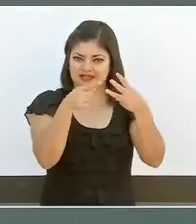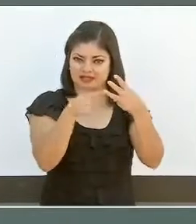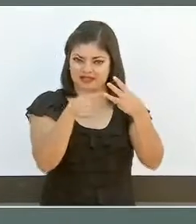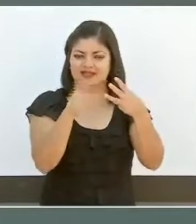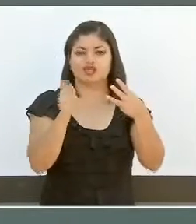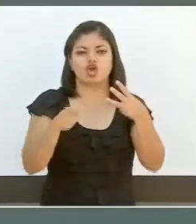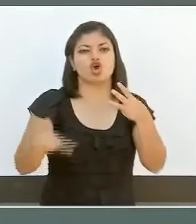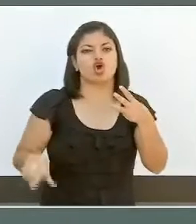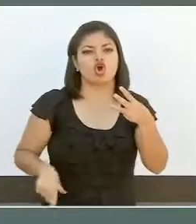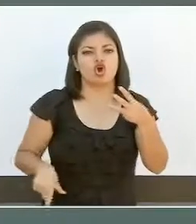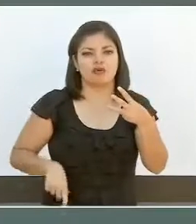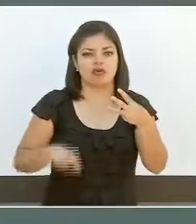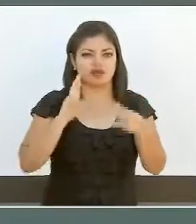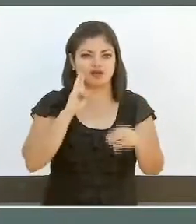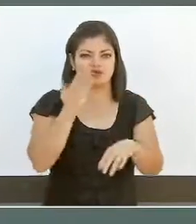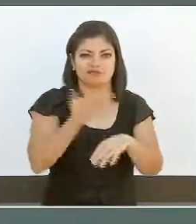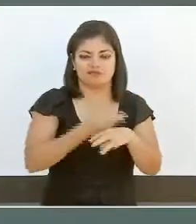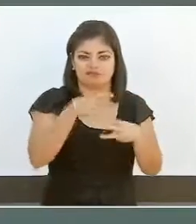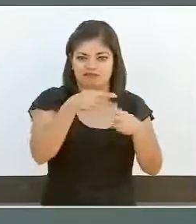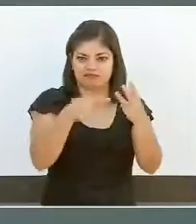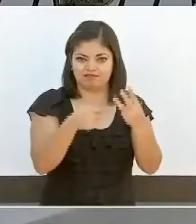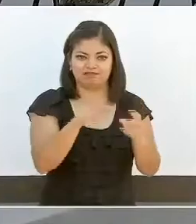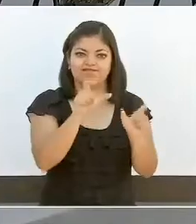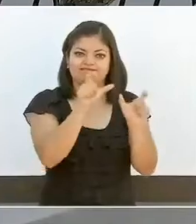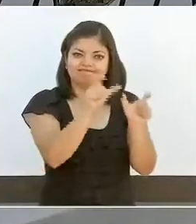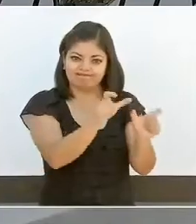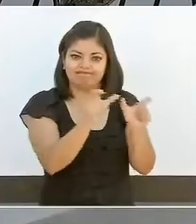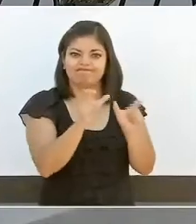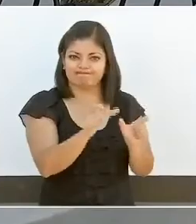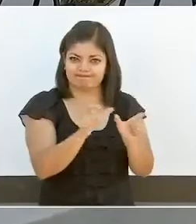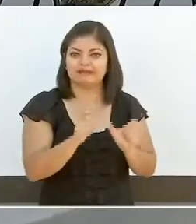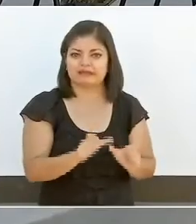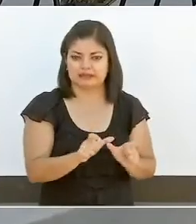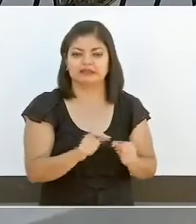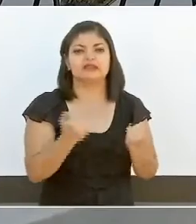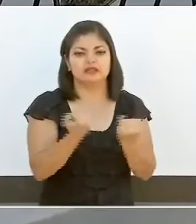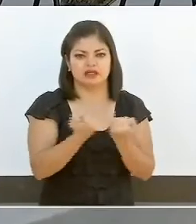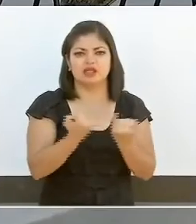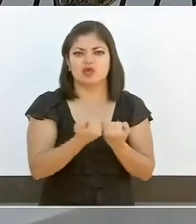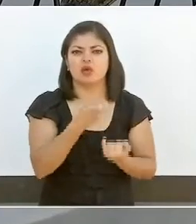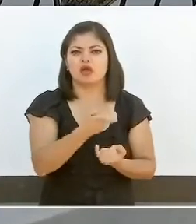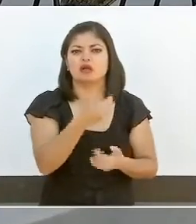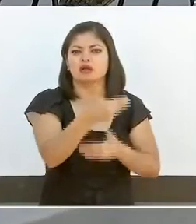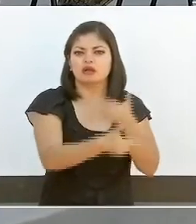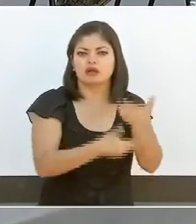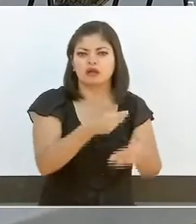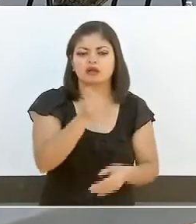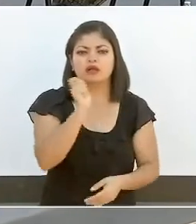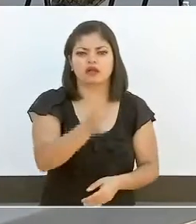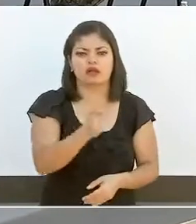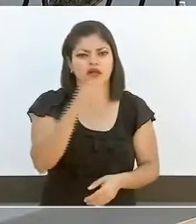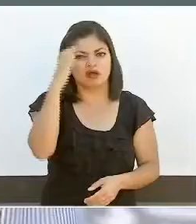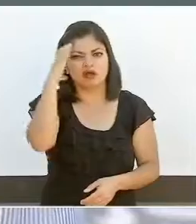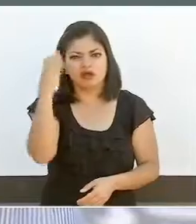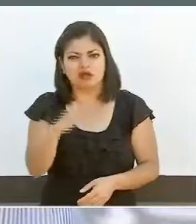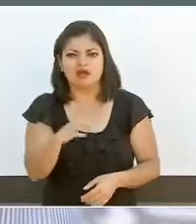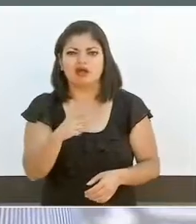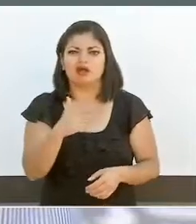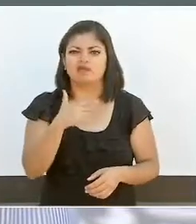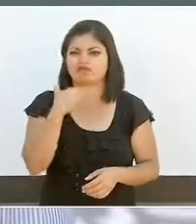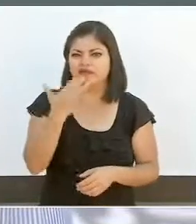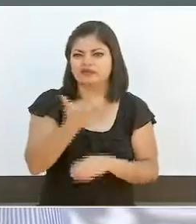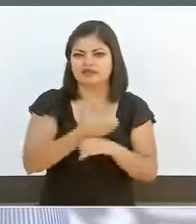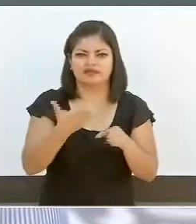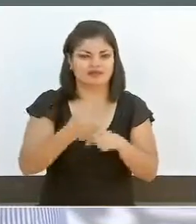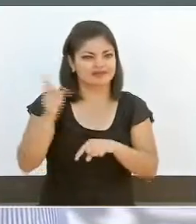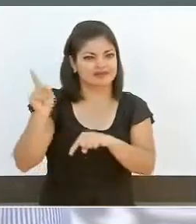para asegurar que sea la ciudadanía quien decida y no el partido del crimen que se heredó. Pero